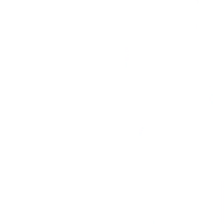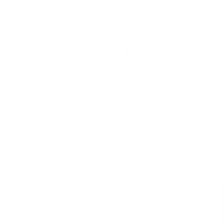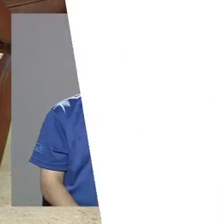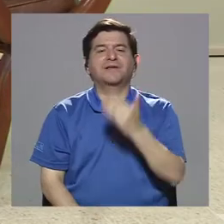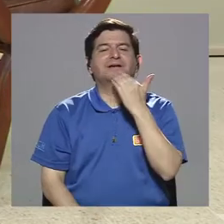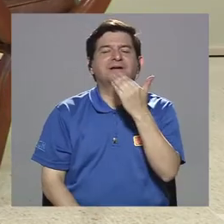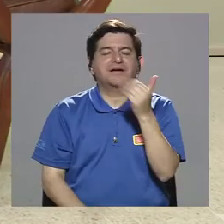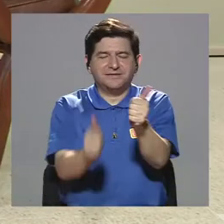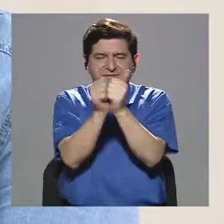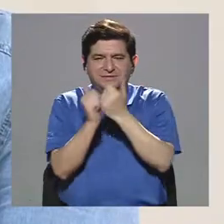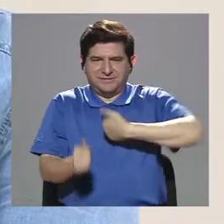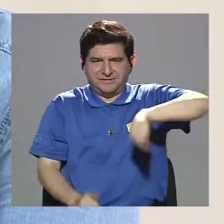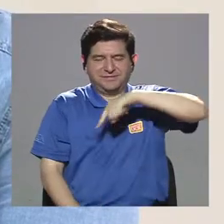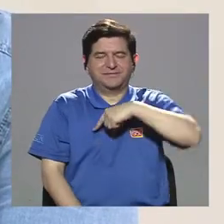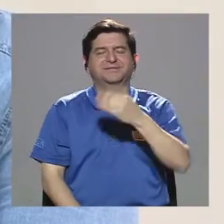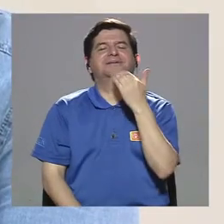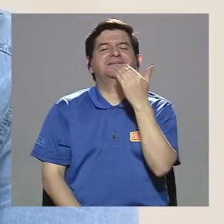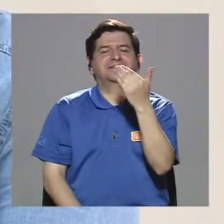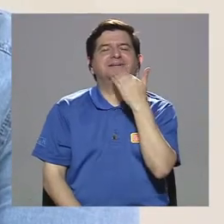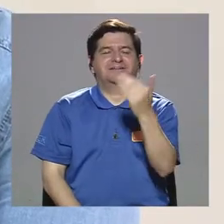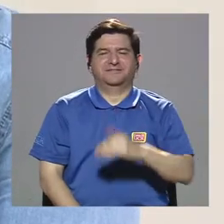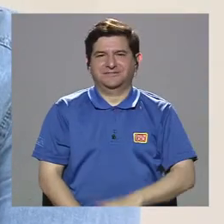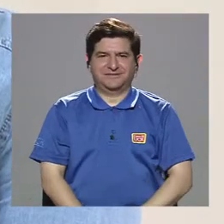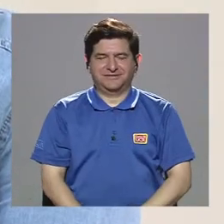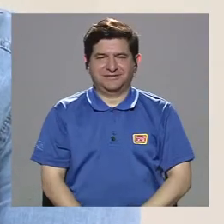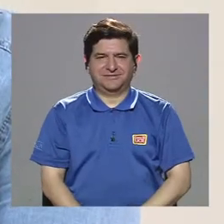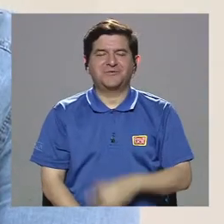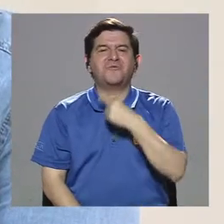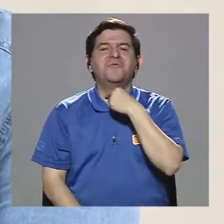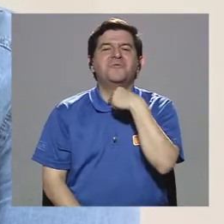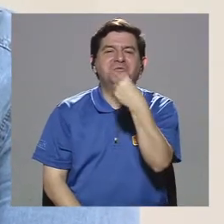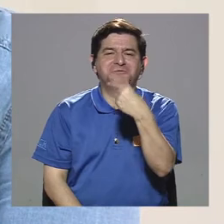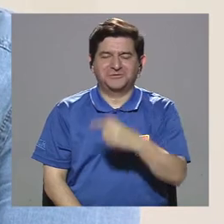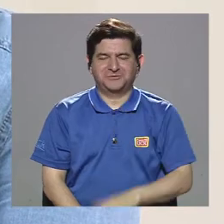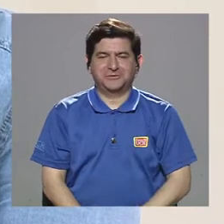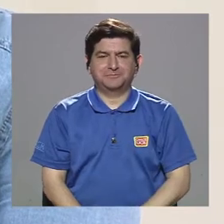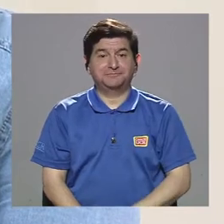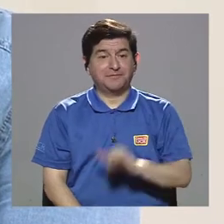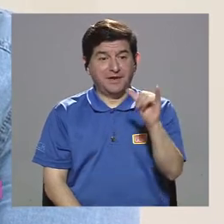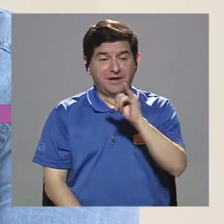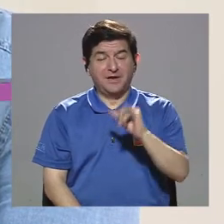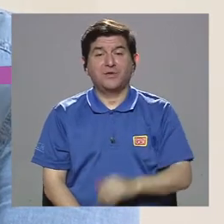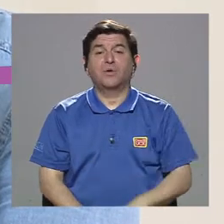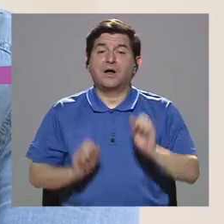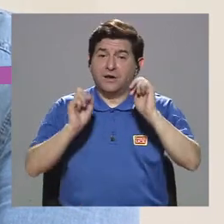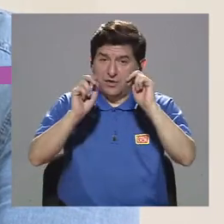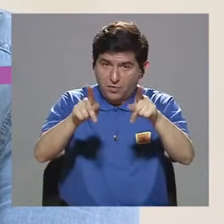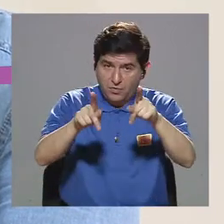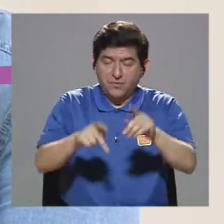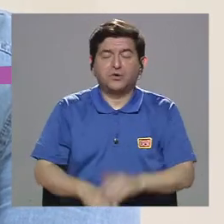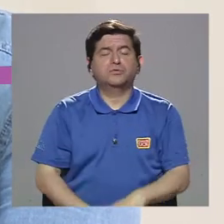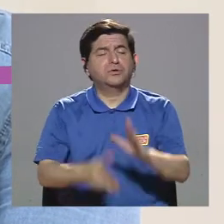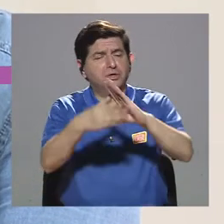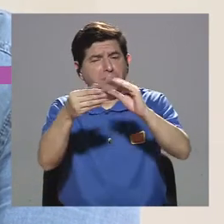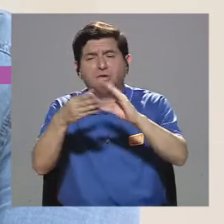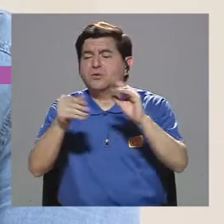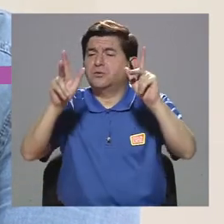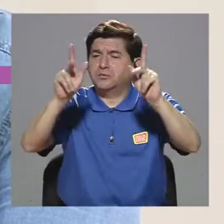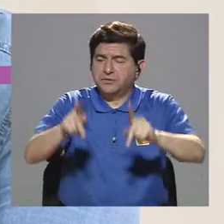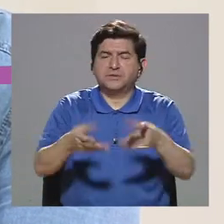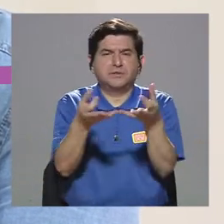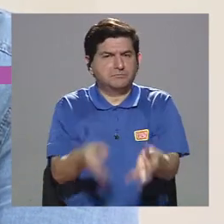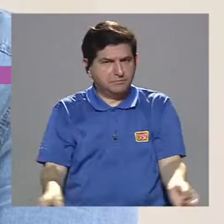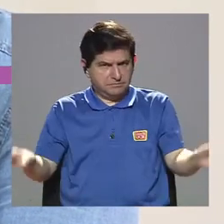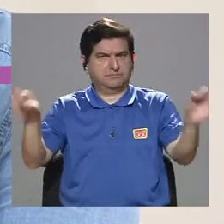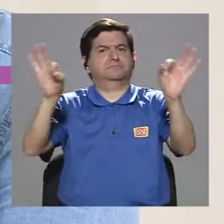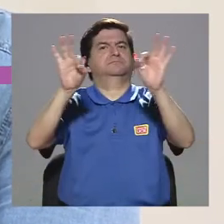Gracias por estar con nosotros. Muchas gracias. Pues un placer también tener este espacio para poder comentar a la gente de